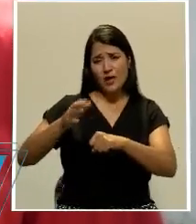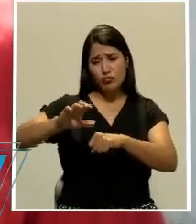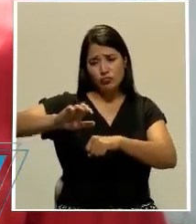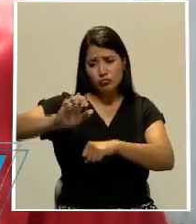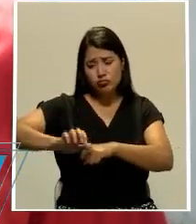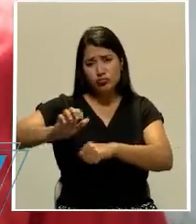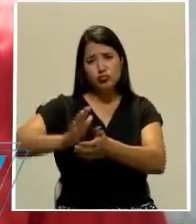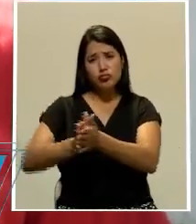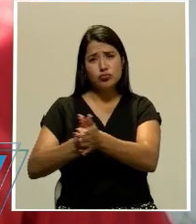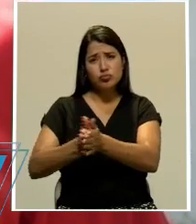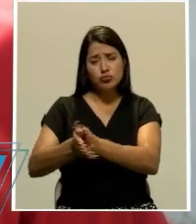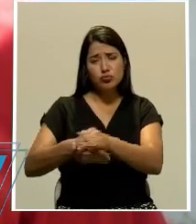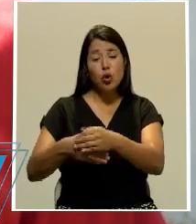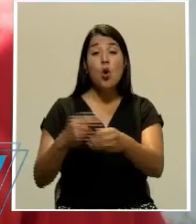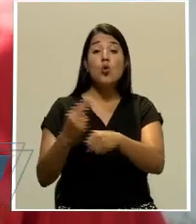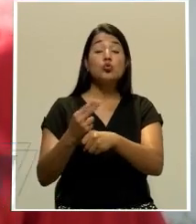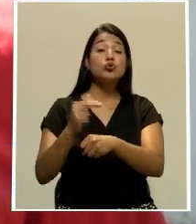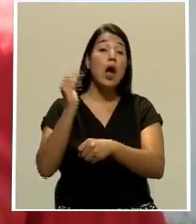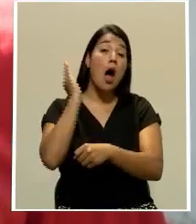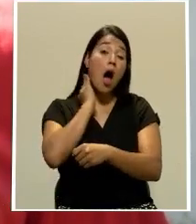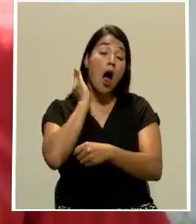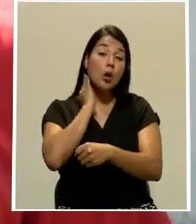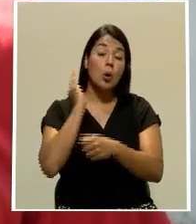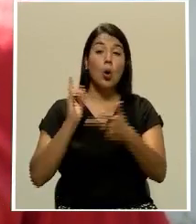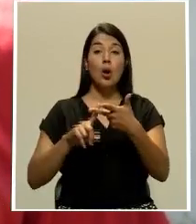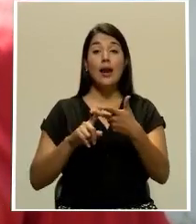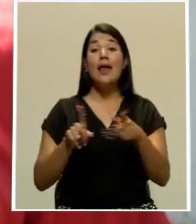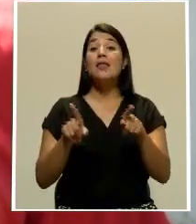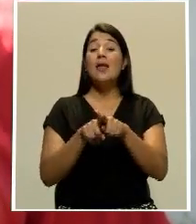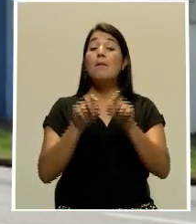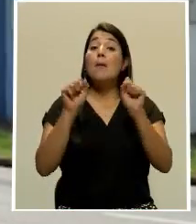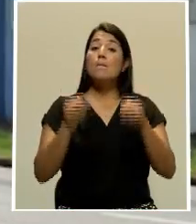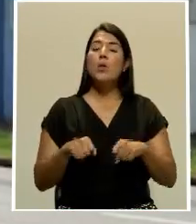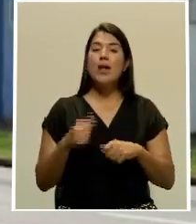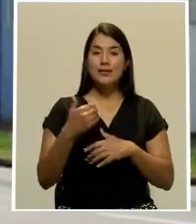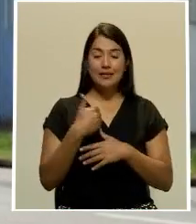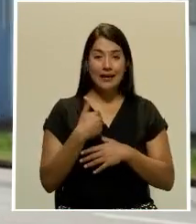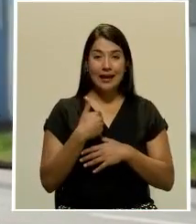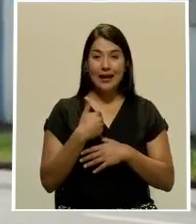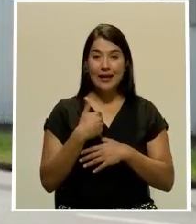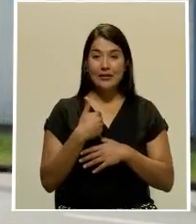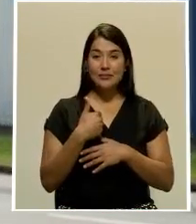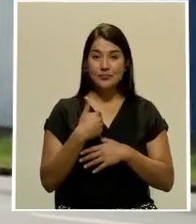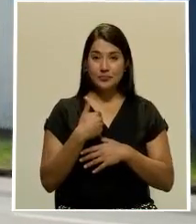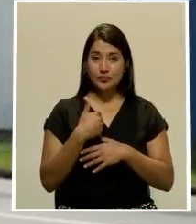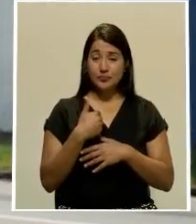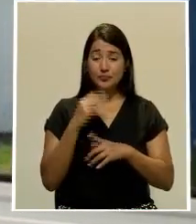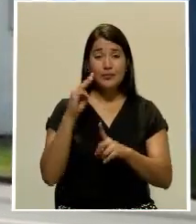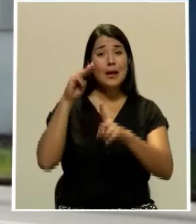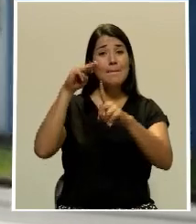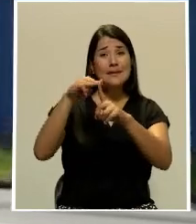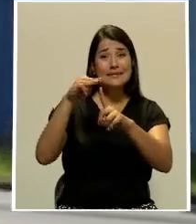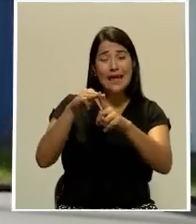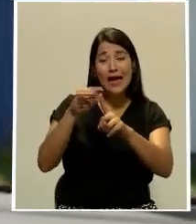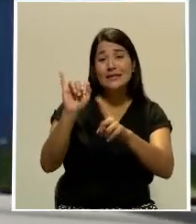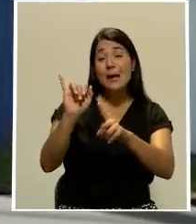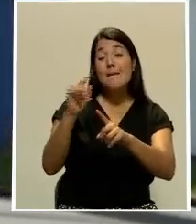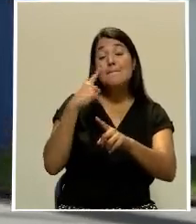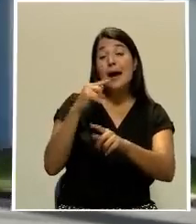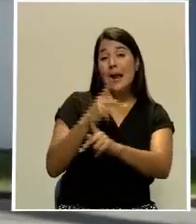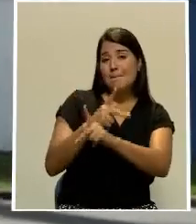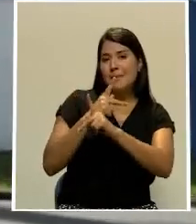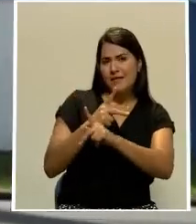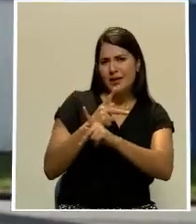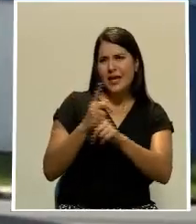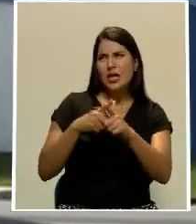echándose alcohol en gel, también puedan tener, digamos, los mensajes de prevención, ¿verdad? Entonces nos